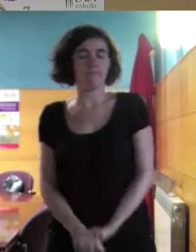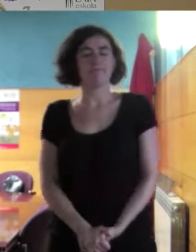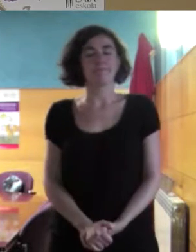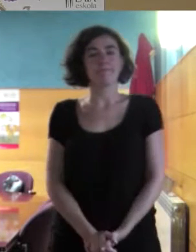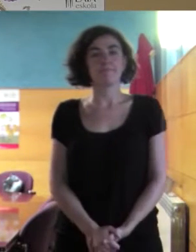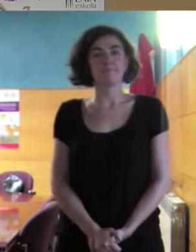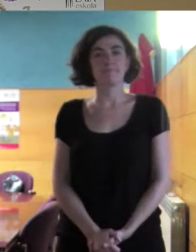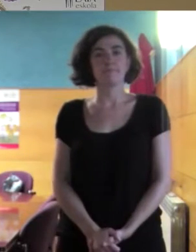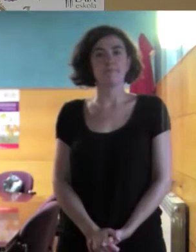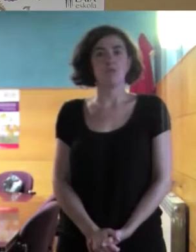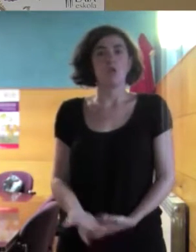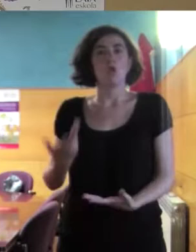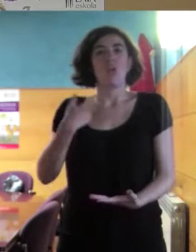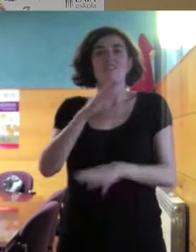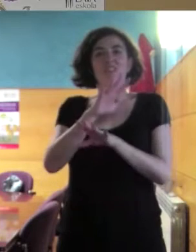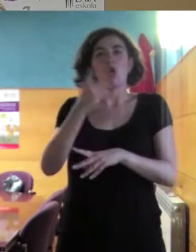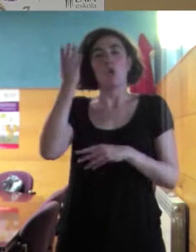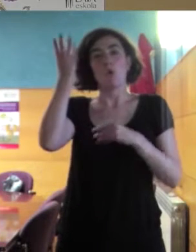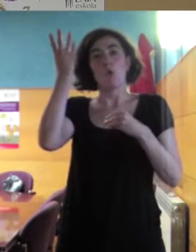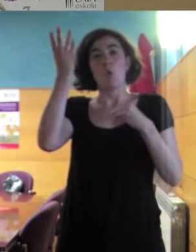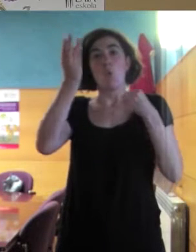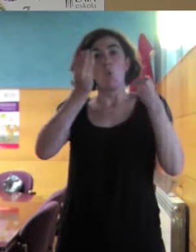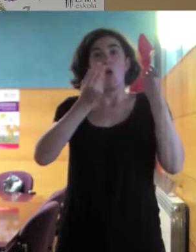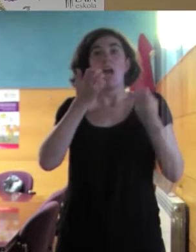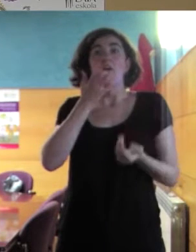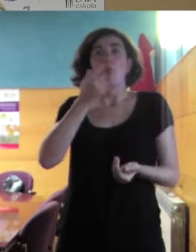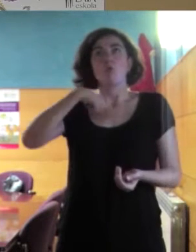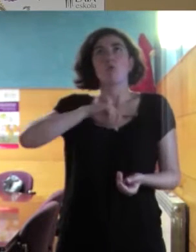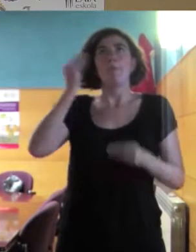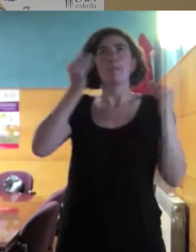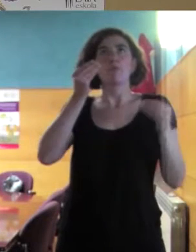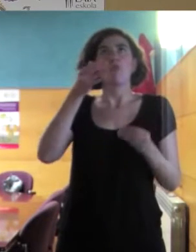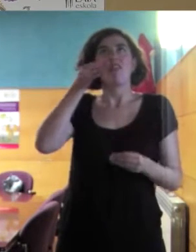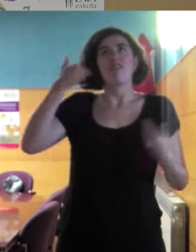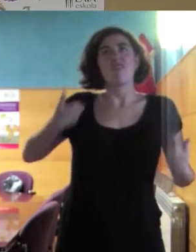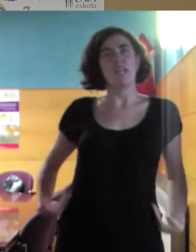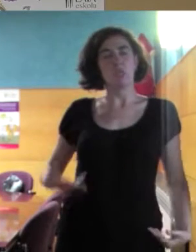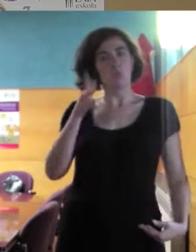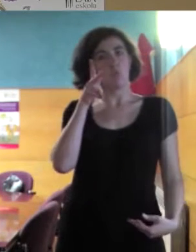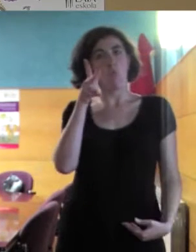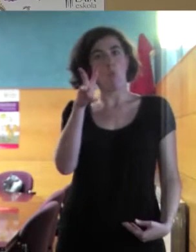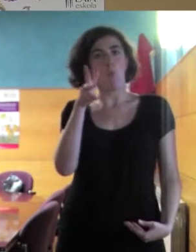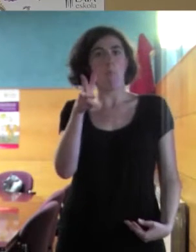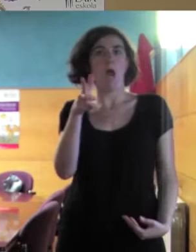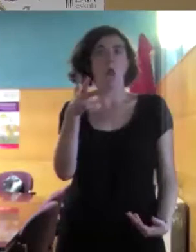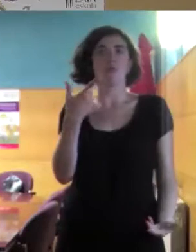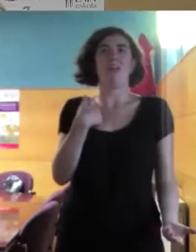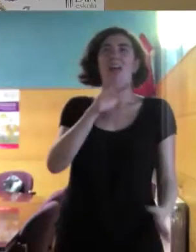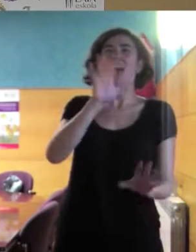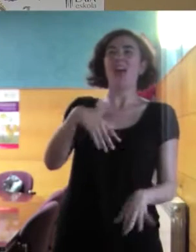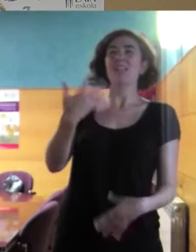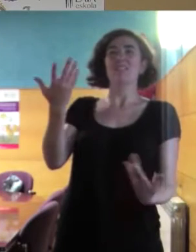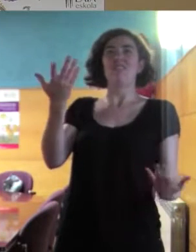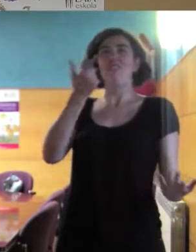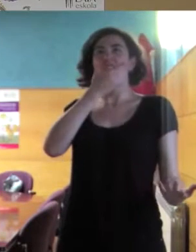puede estar compuesto, por ejemplo, de la defensa de los derechos humanos. Una cosa que parece tan sencilla, que parece